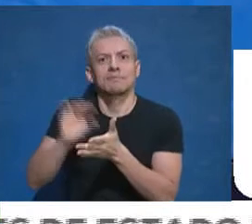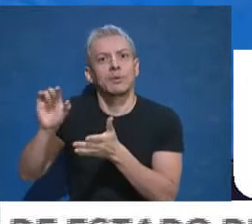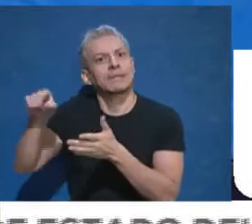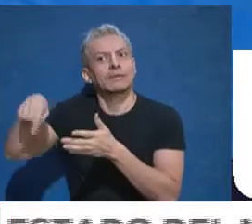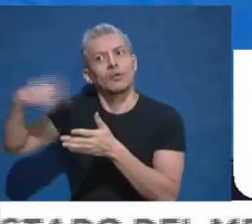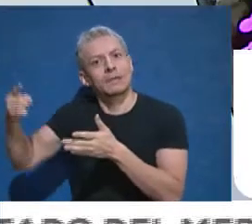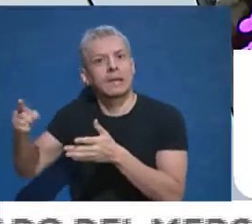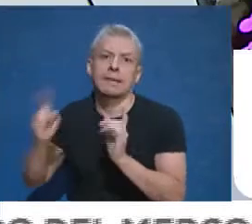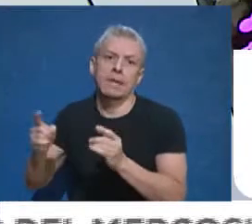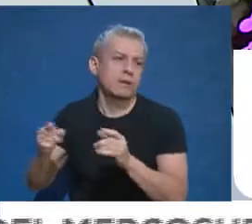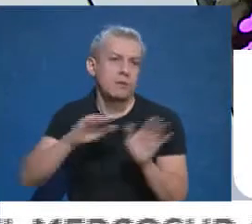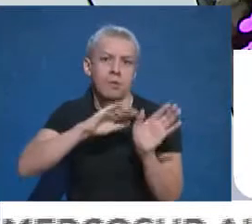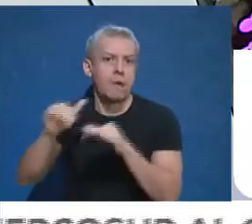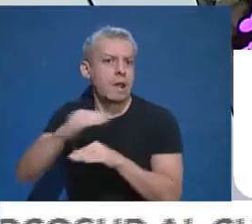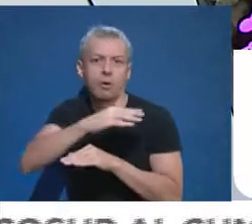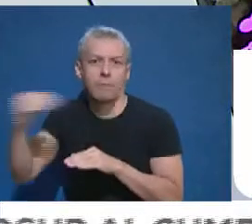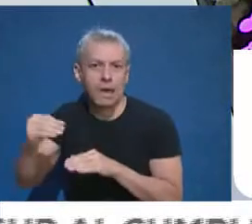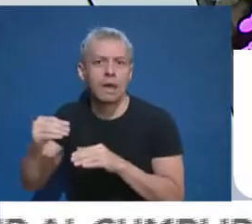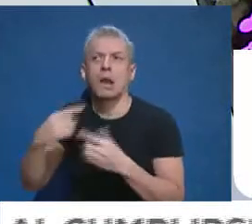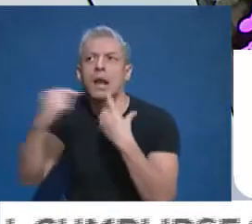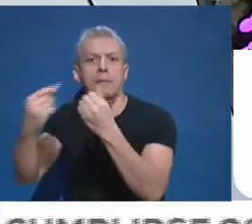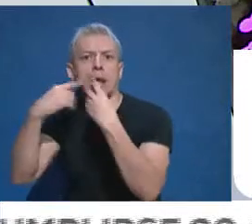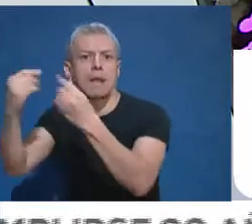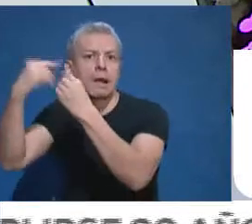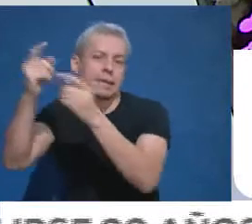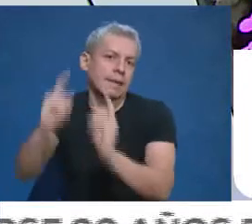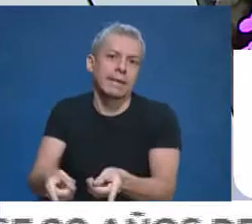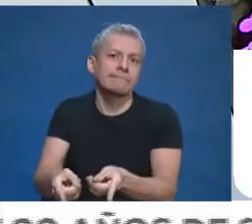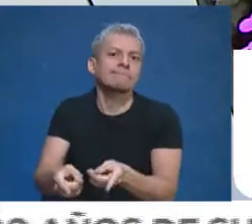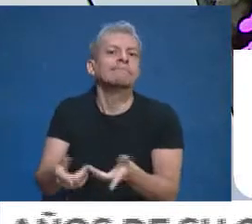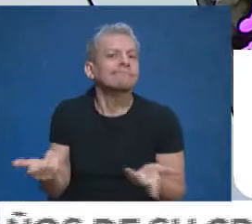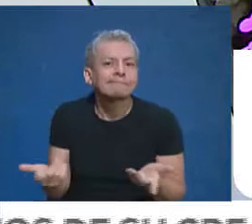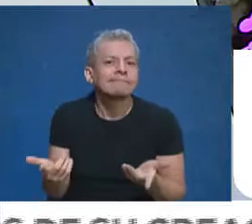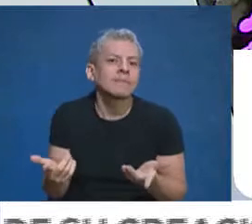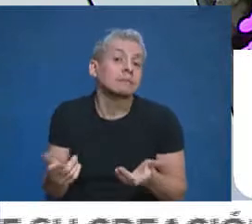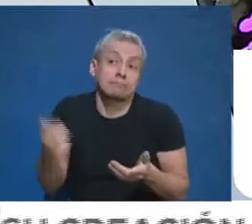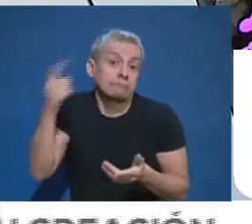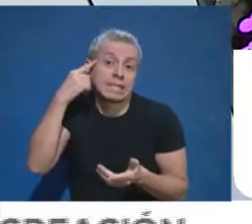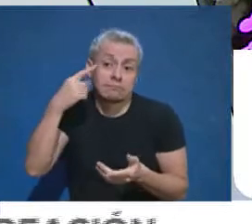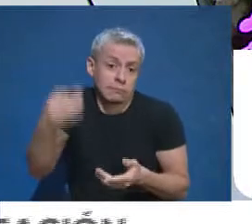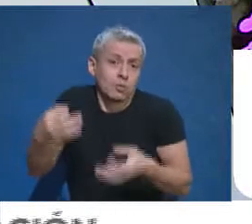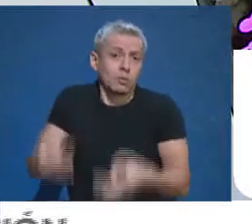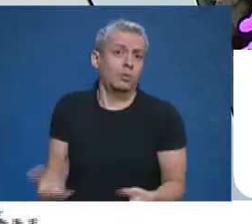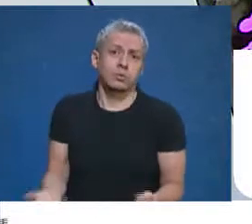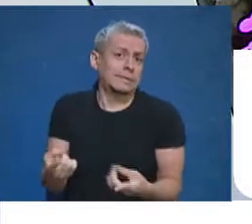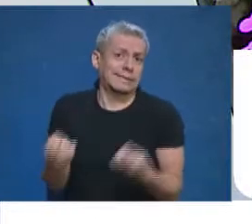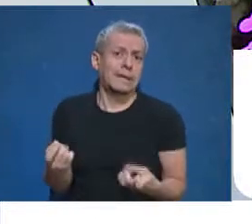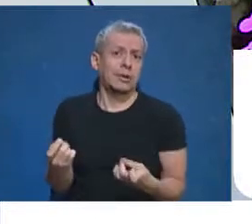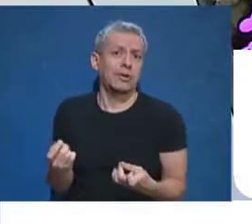todas las provincias lo van a querer. todas las provincias del país hagan su reclamo porque entienden que es justo y necesario se podría decir.